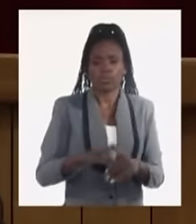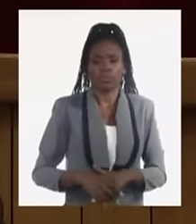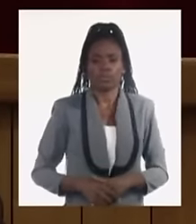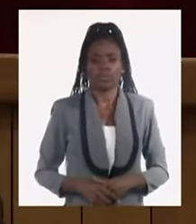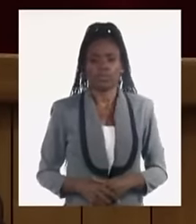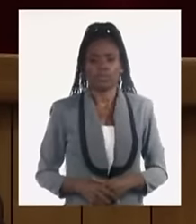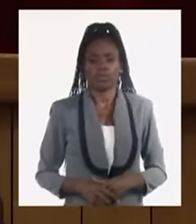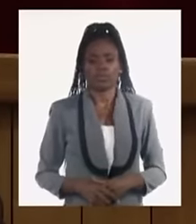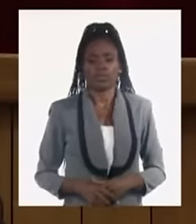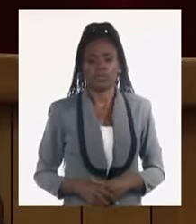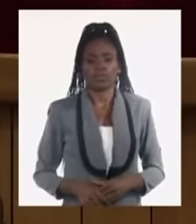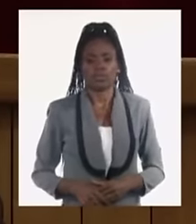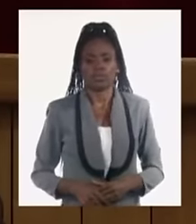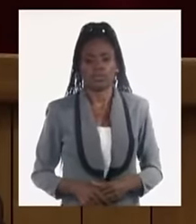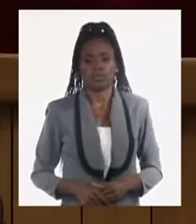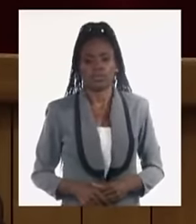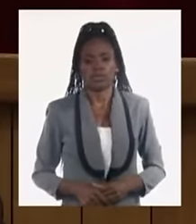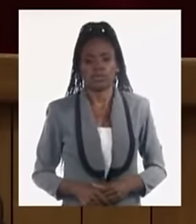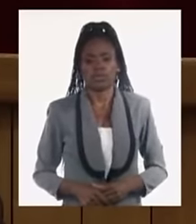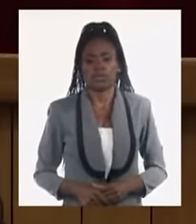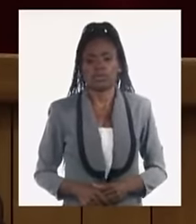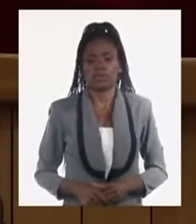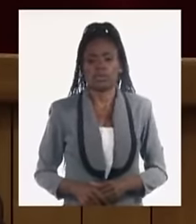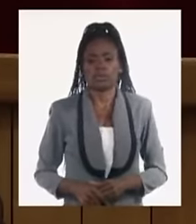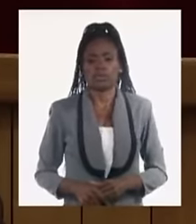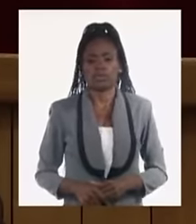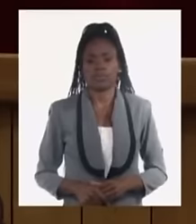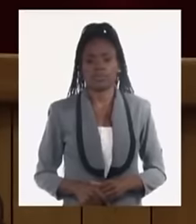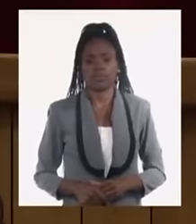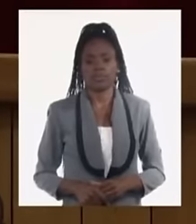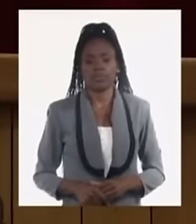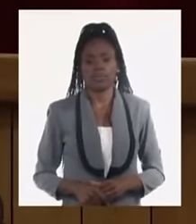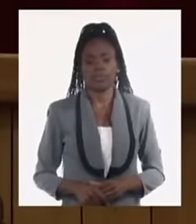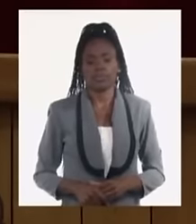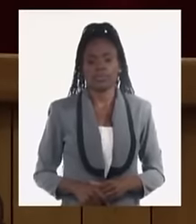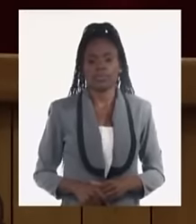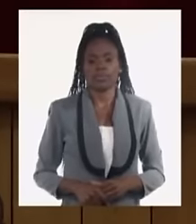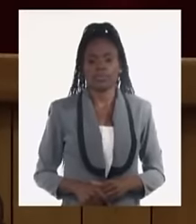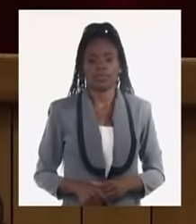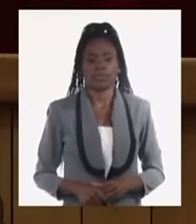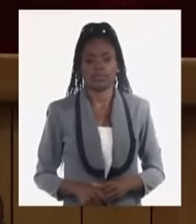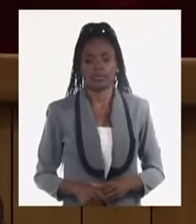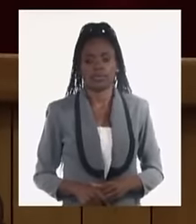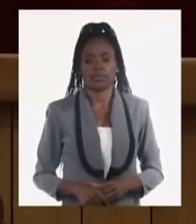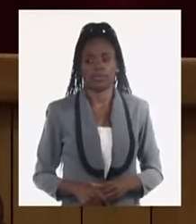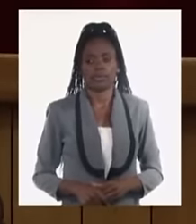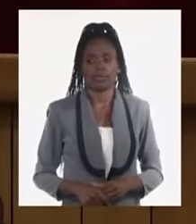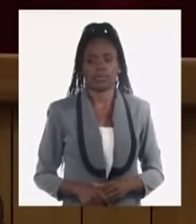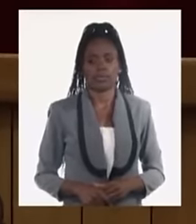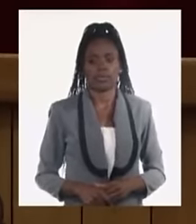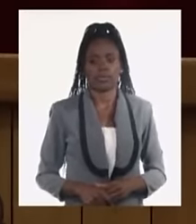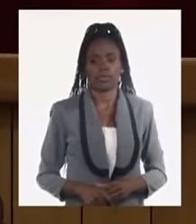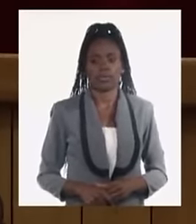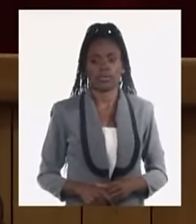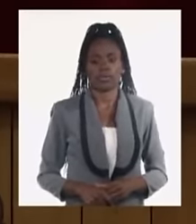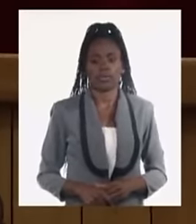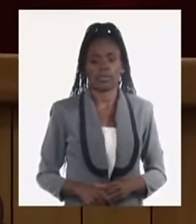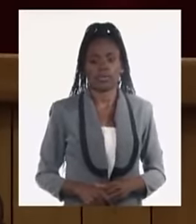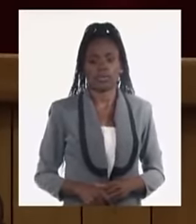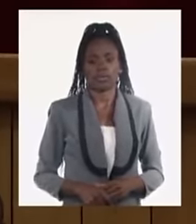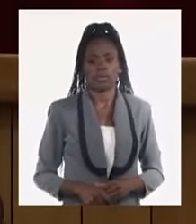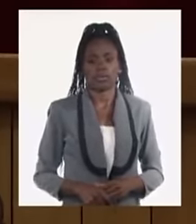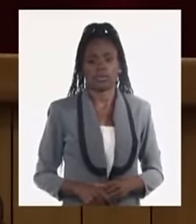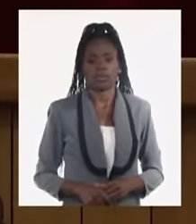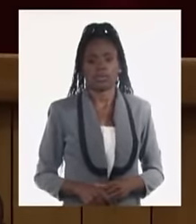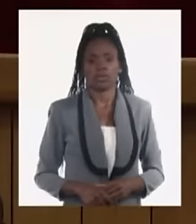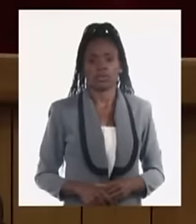demanda pero nosotros tenemos que también con mucha agudeza con mucho seguimiento materializar esos negocios que están en curso